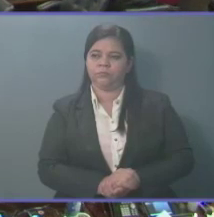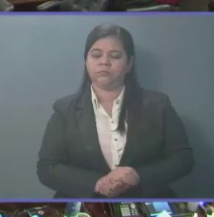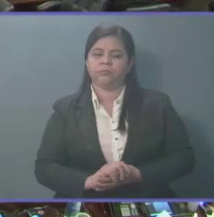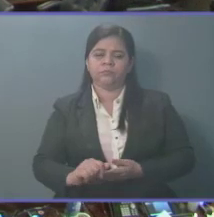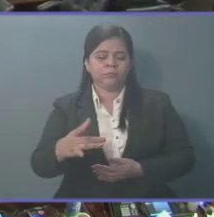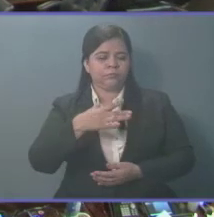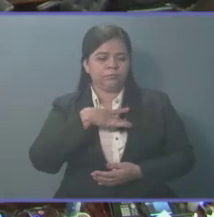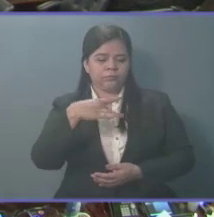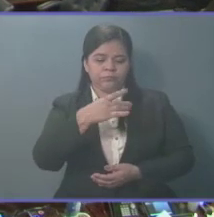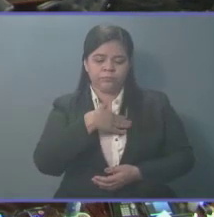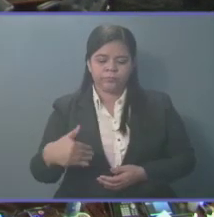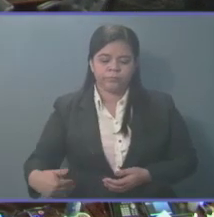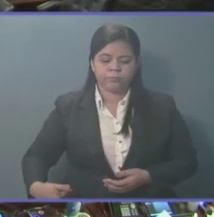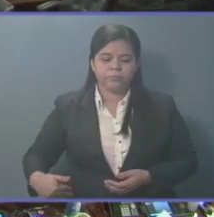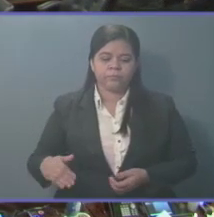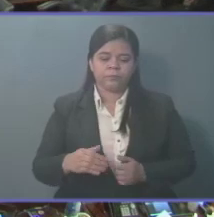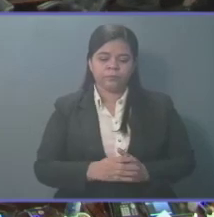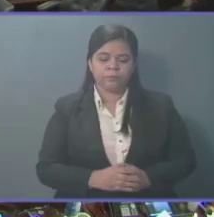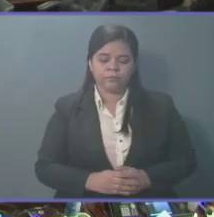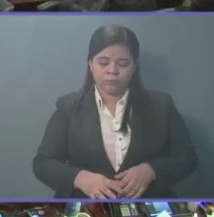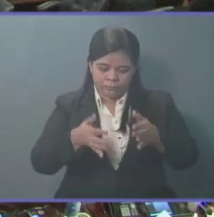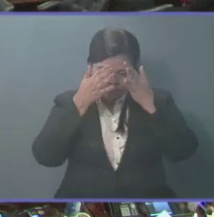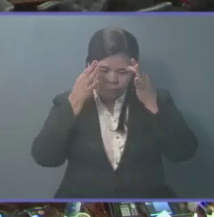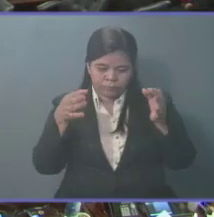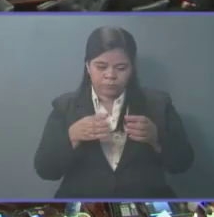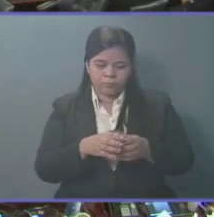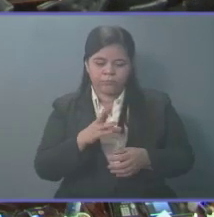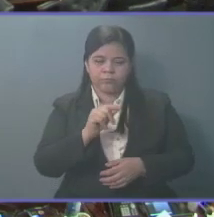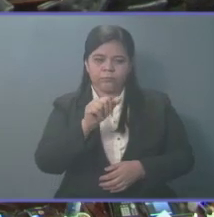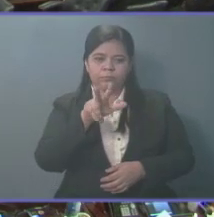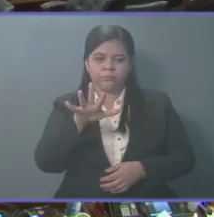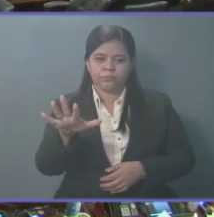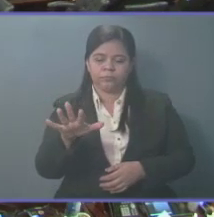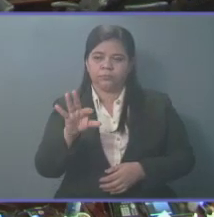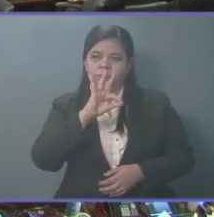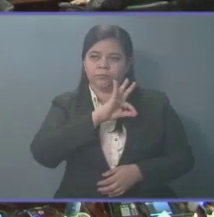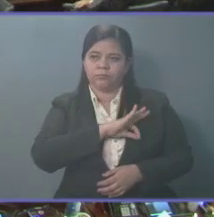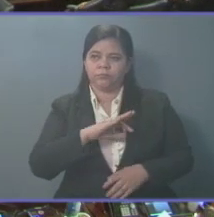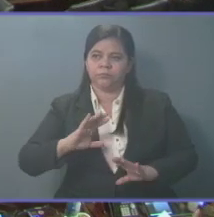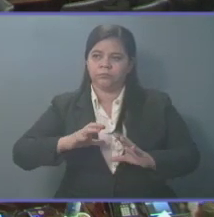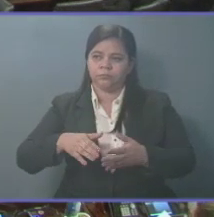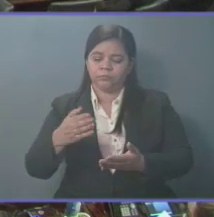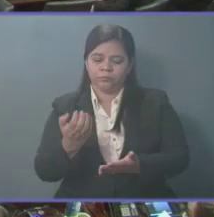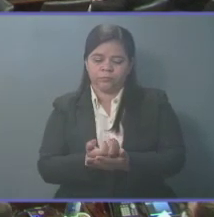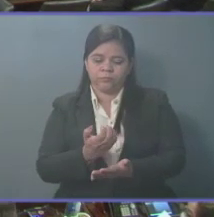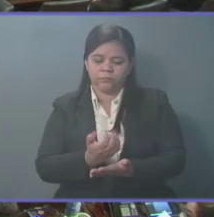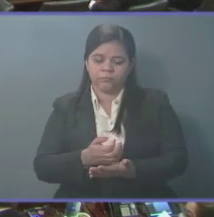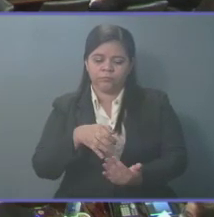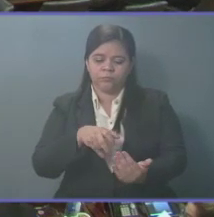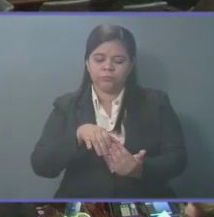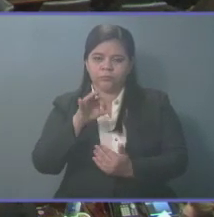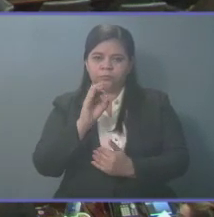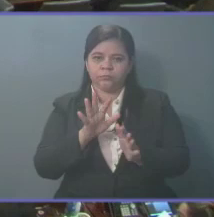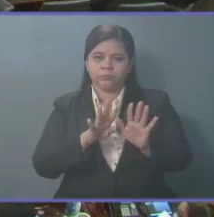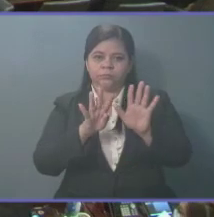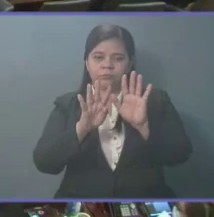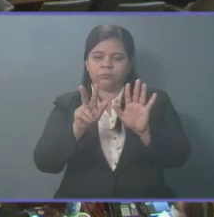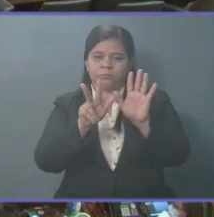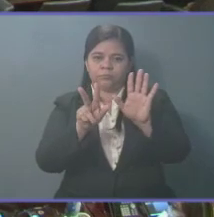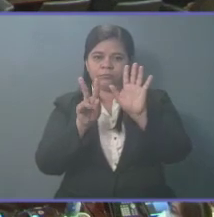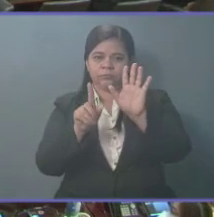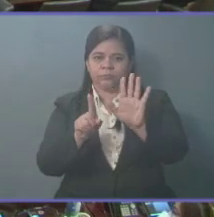con gusto señor presidente, dictamen 35 favorable, la comisión de economía se refiere al expediente 1986